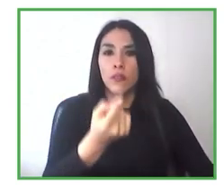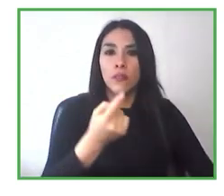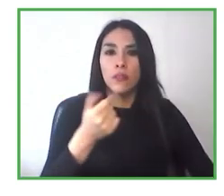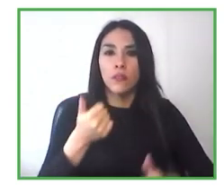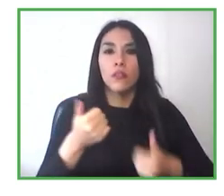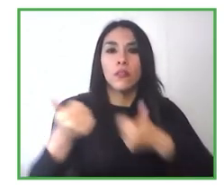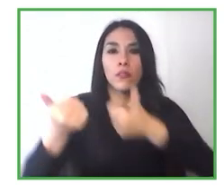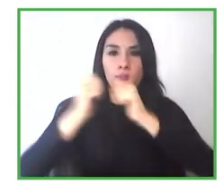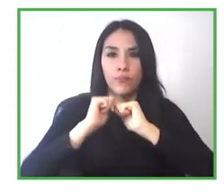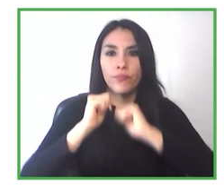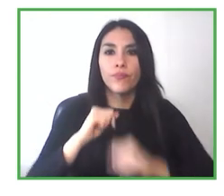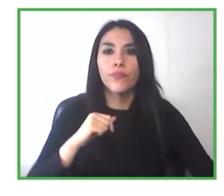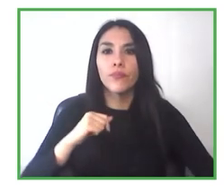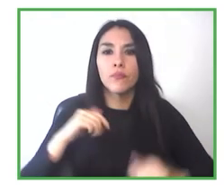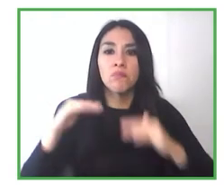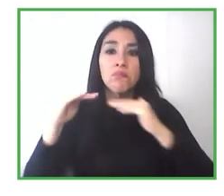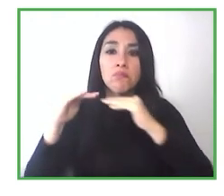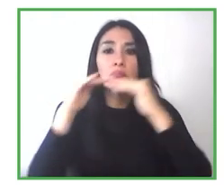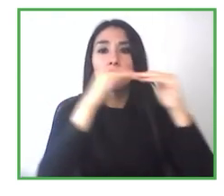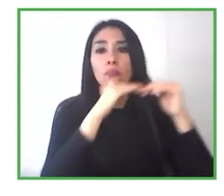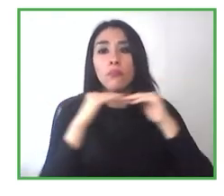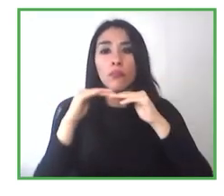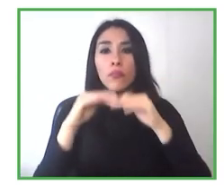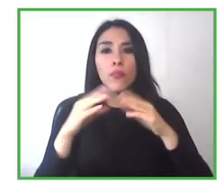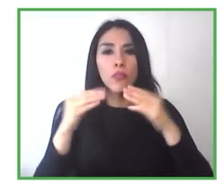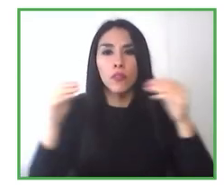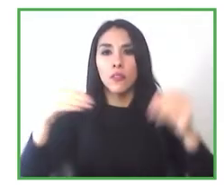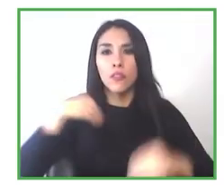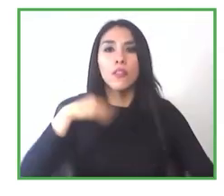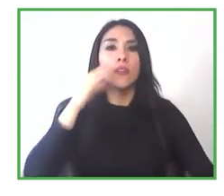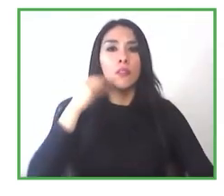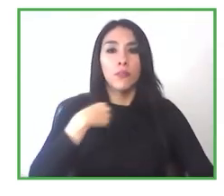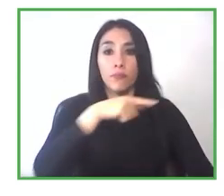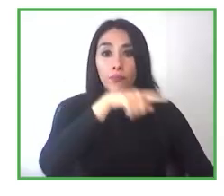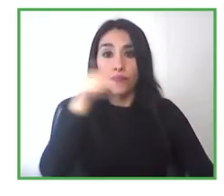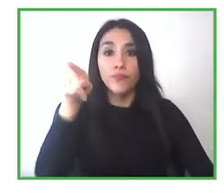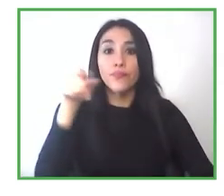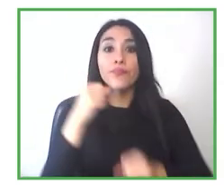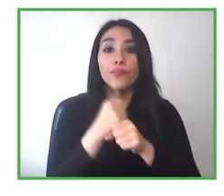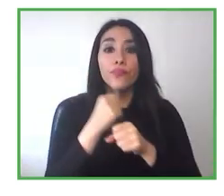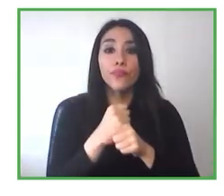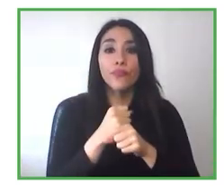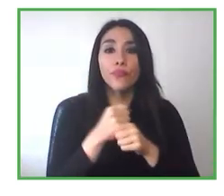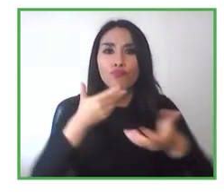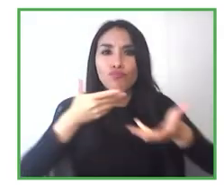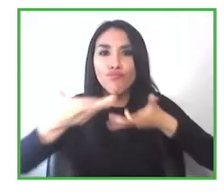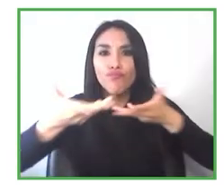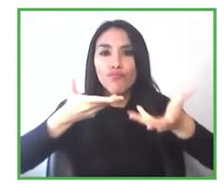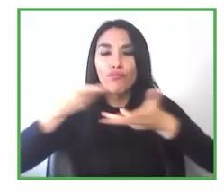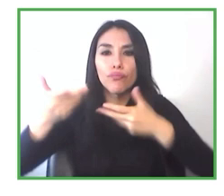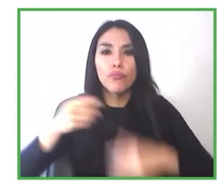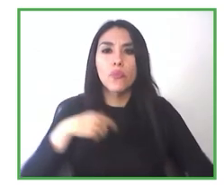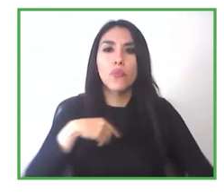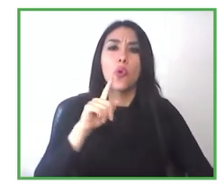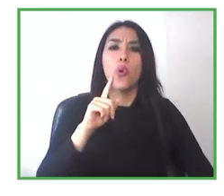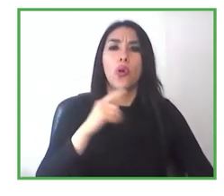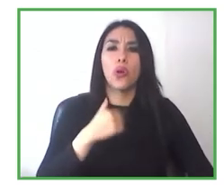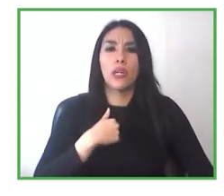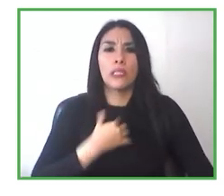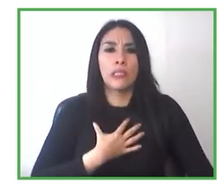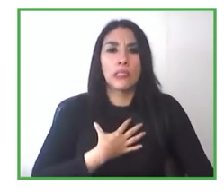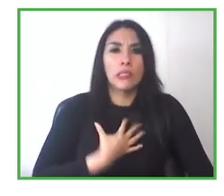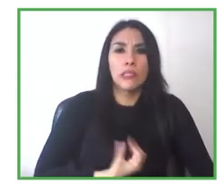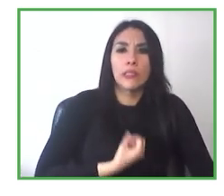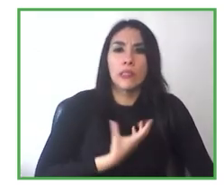todas las experiencias, que es el trabajo colaborativo. Esto no es de unos pocos, esto se requiere del trabajo, de las